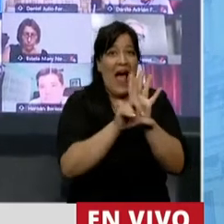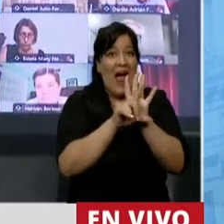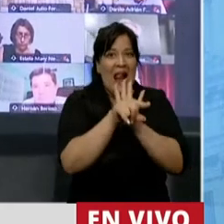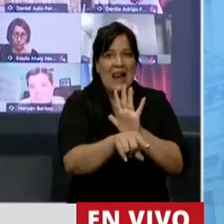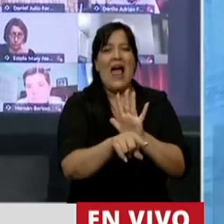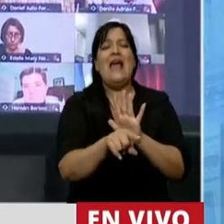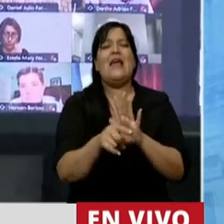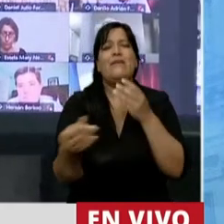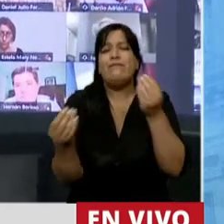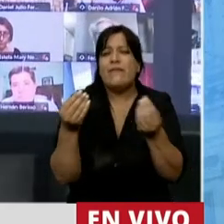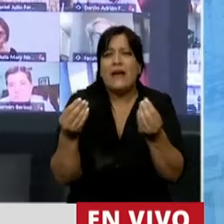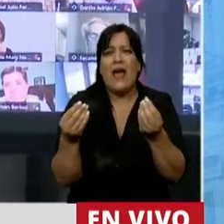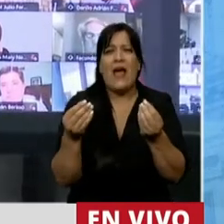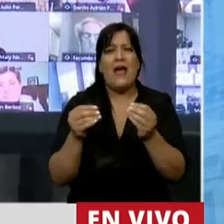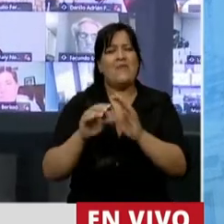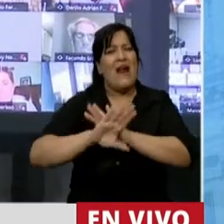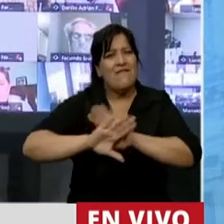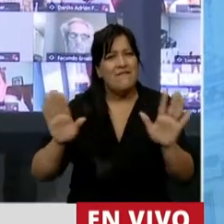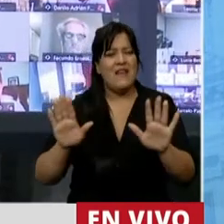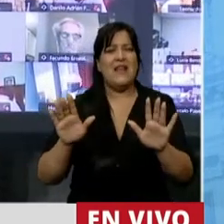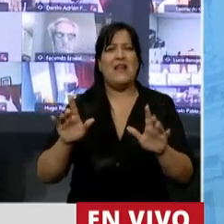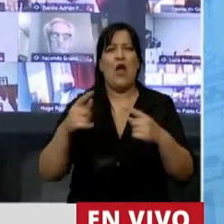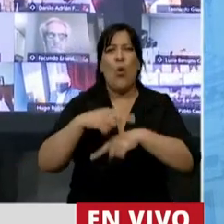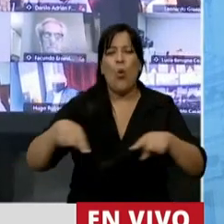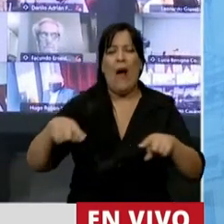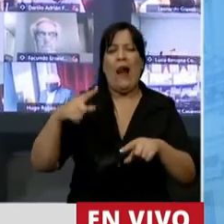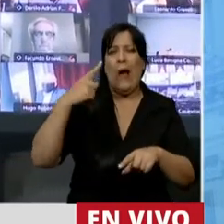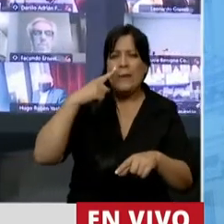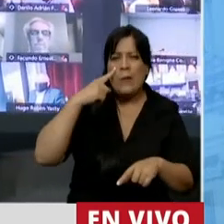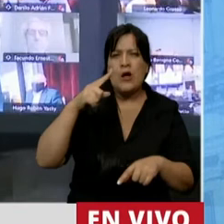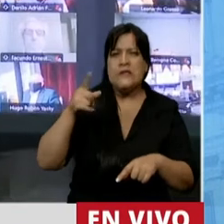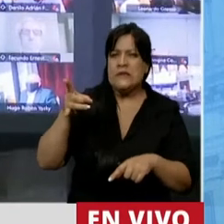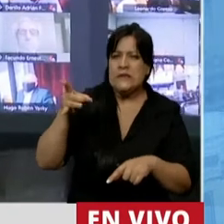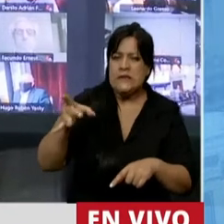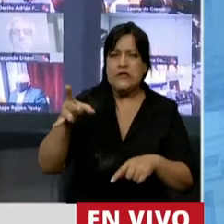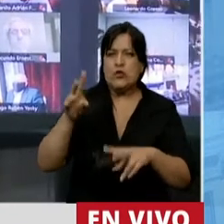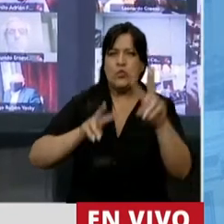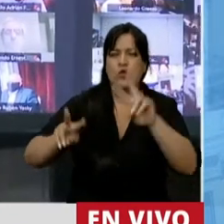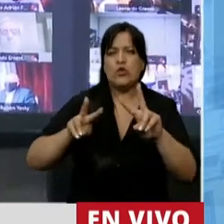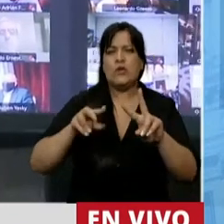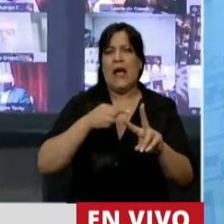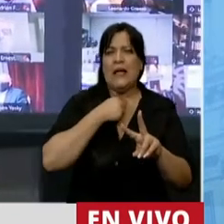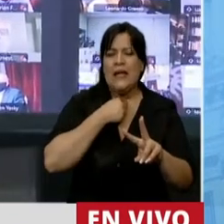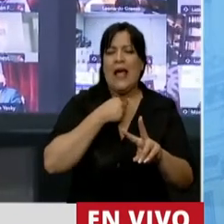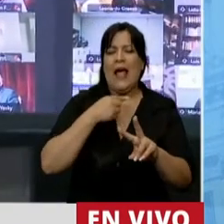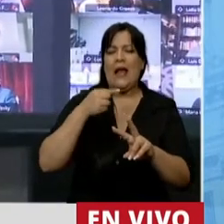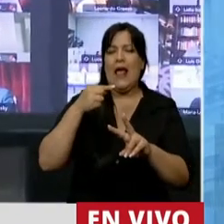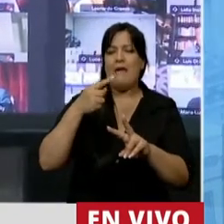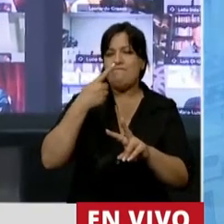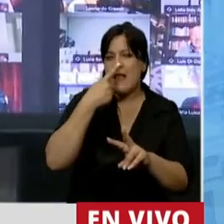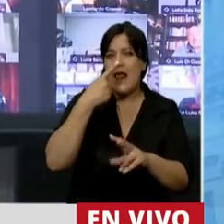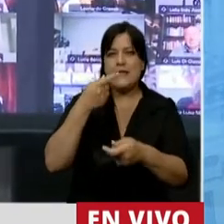desalentar a todos aquellos que intencionalmente buscan concretar un negocio